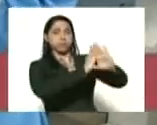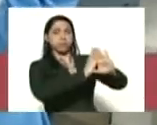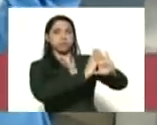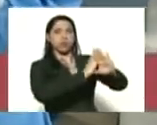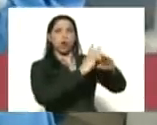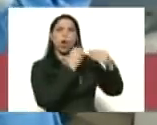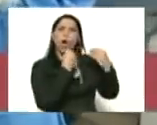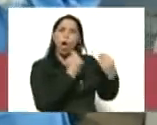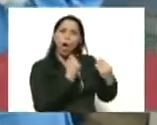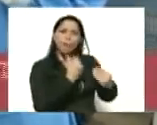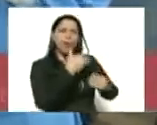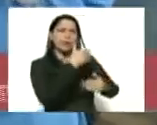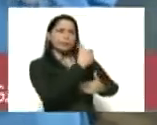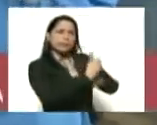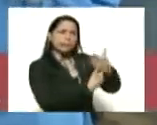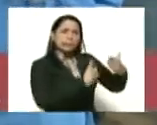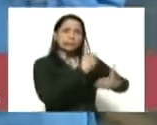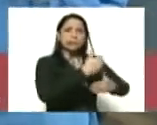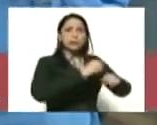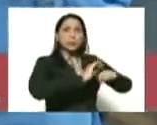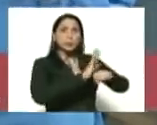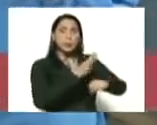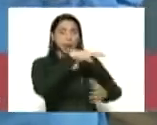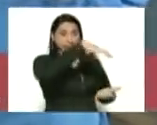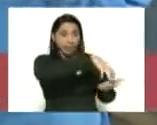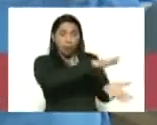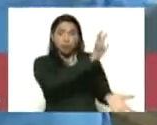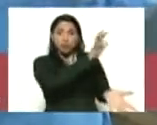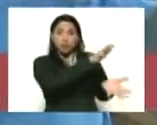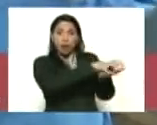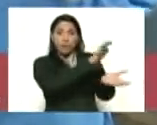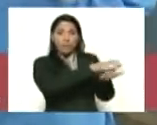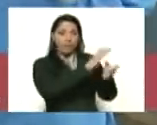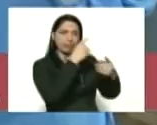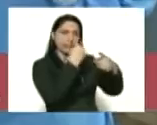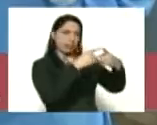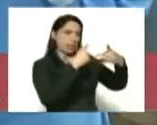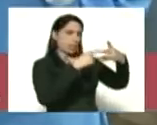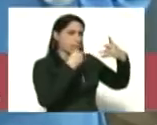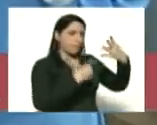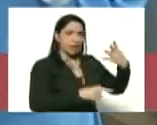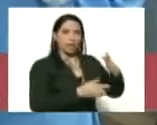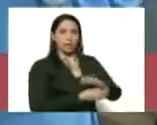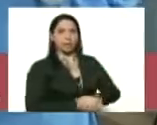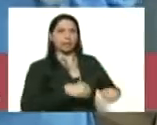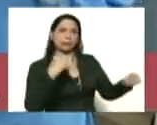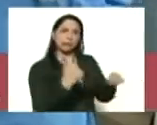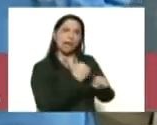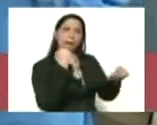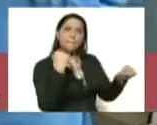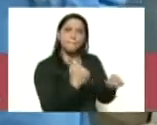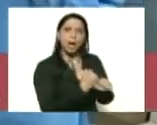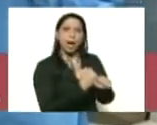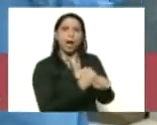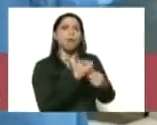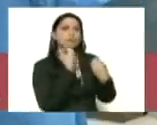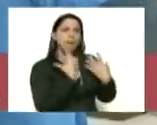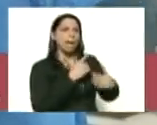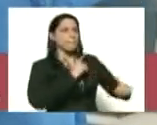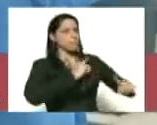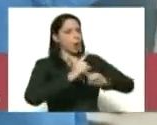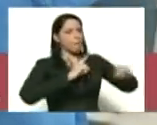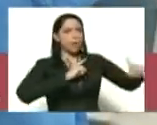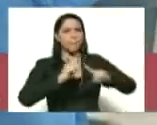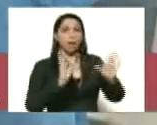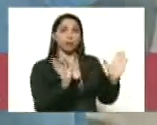camina el coronavirus aquí en Nueva Esparta por los diferentes planos y con el trabajo bien direccionado de